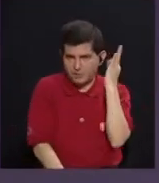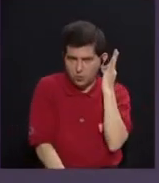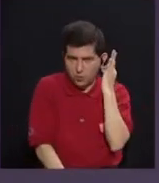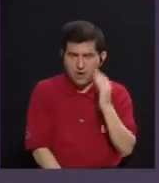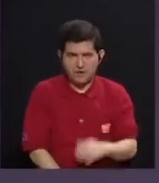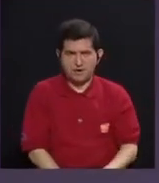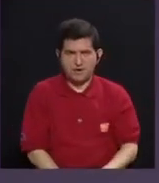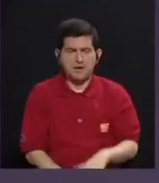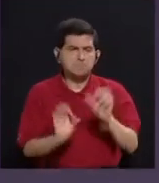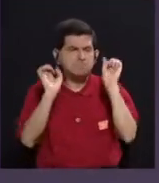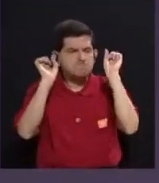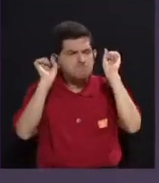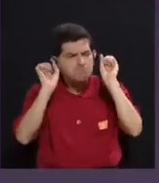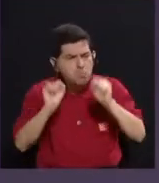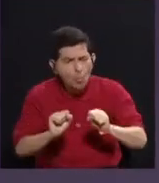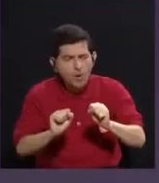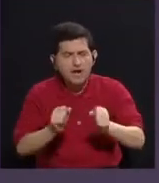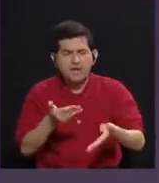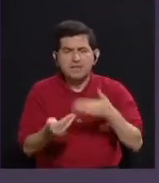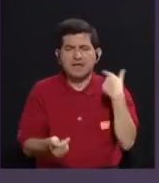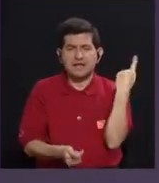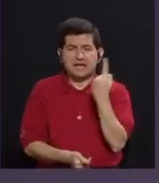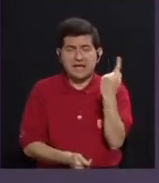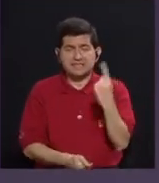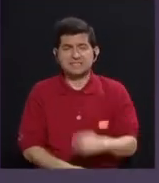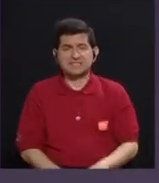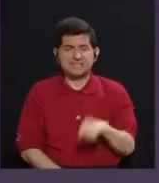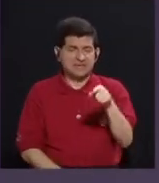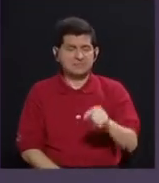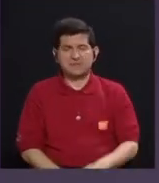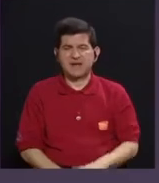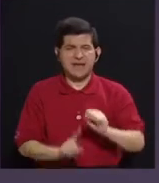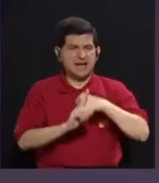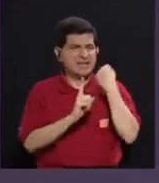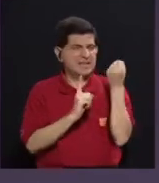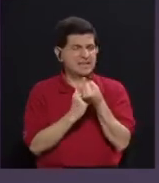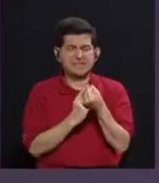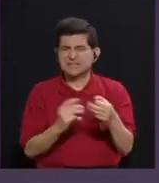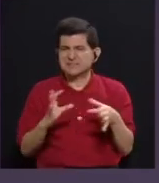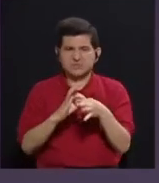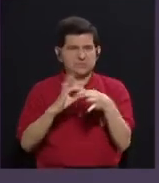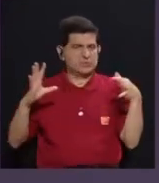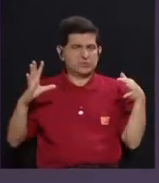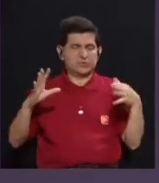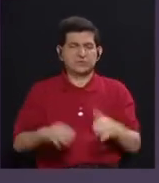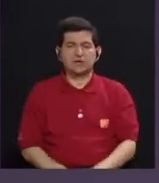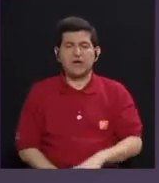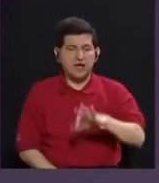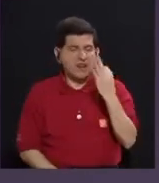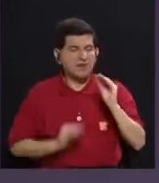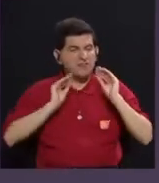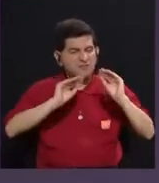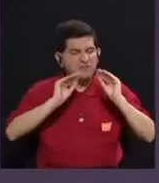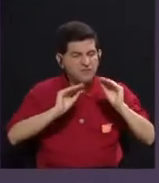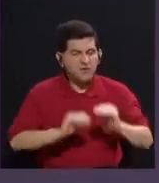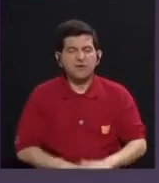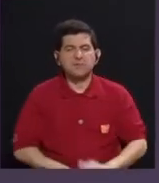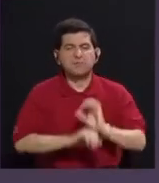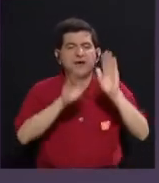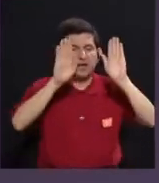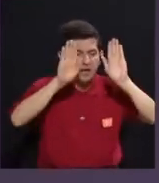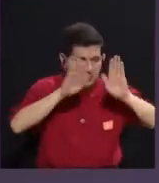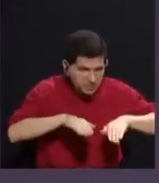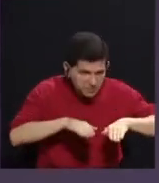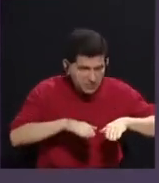puede estar casi siempre llena de desencuentros. La manera en que nos crían, la domesticidad,